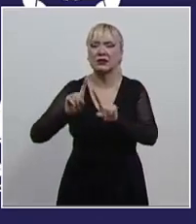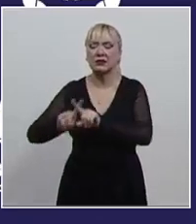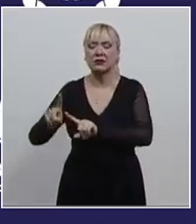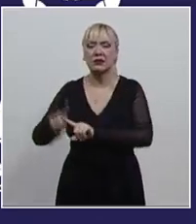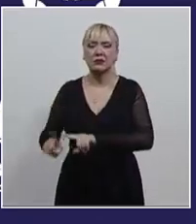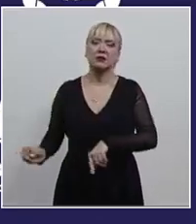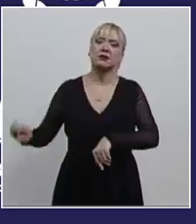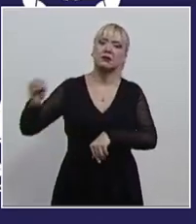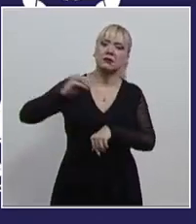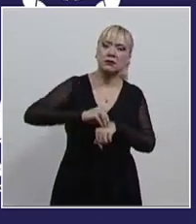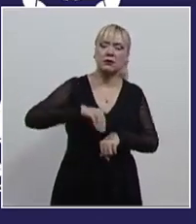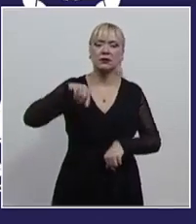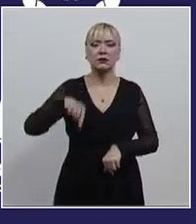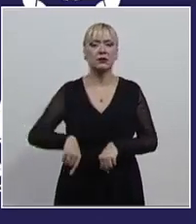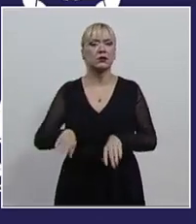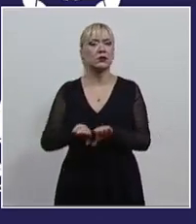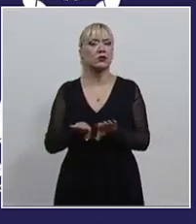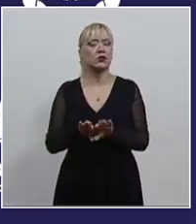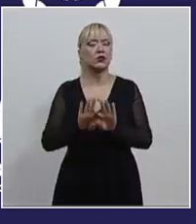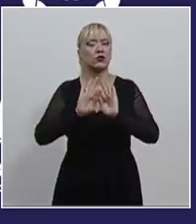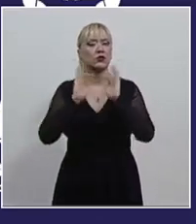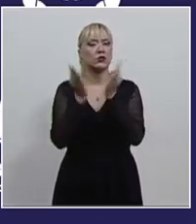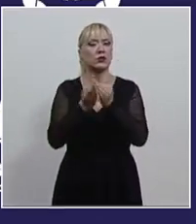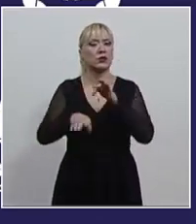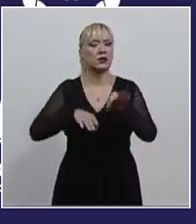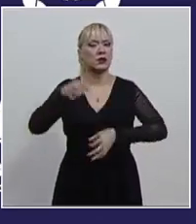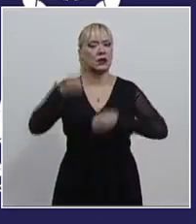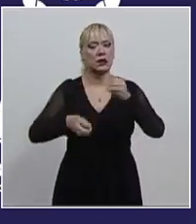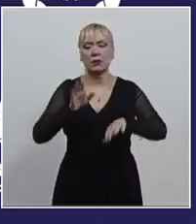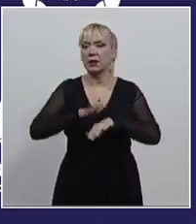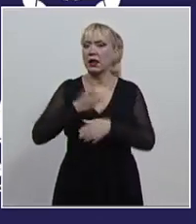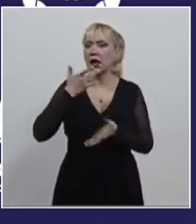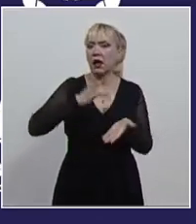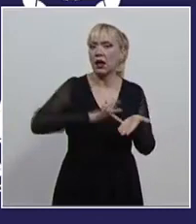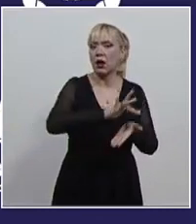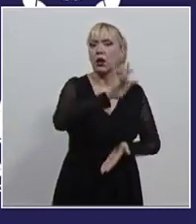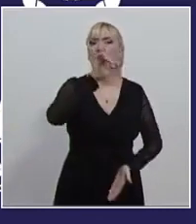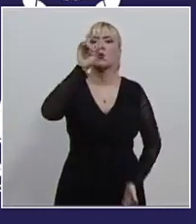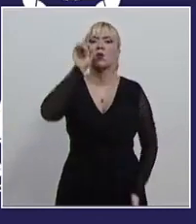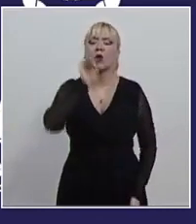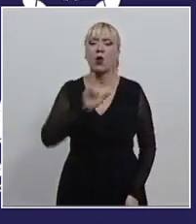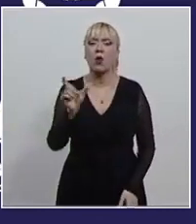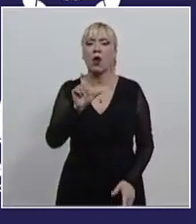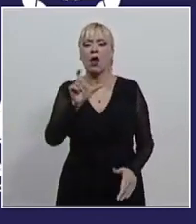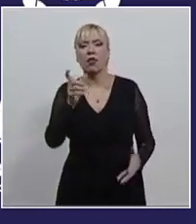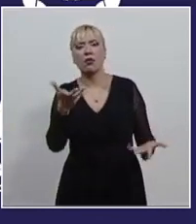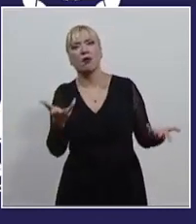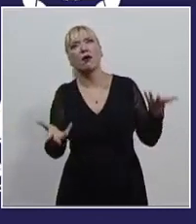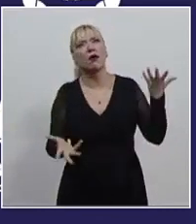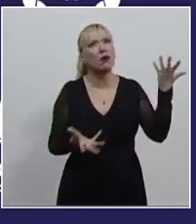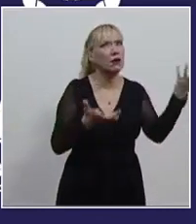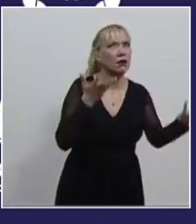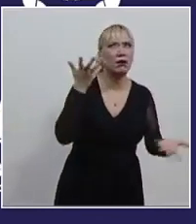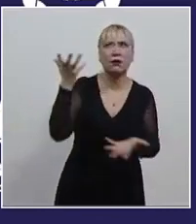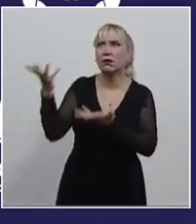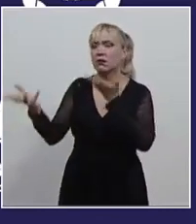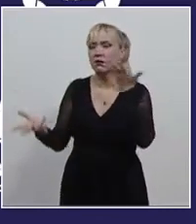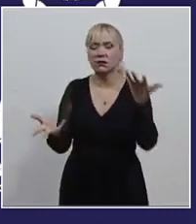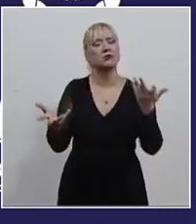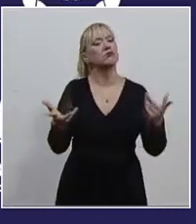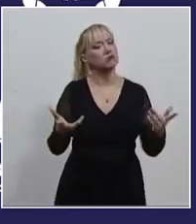inmanentes del sistema jurídico en favor de las mujeres en situación de desventaja. Para desaplicar